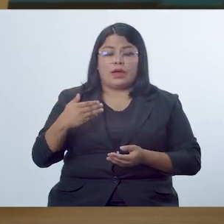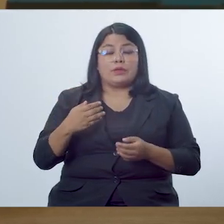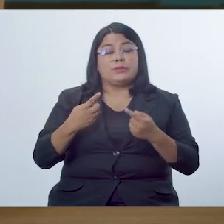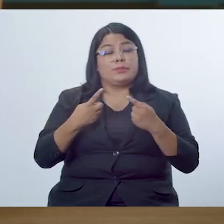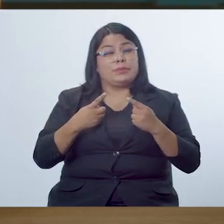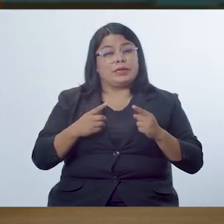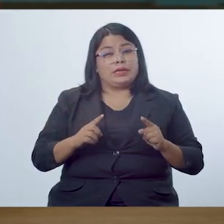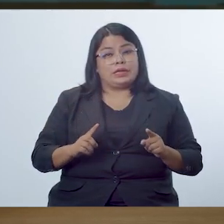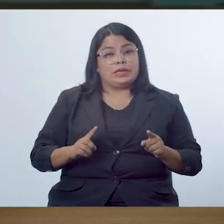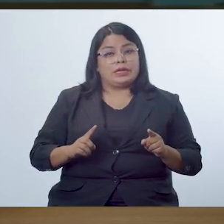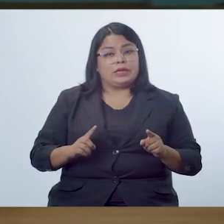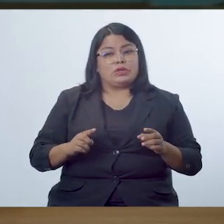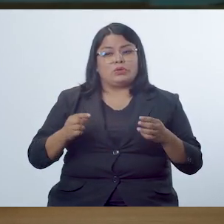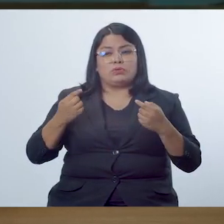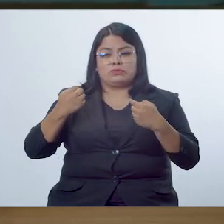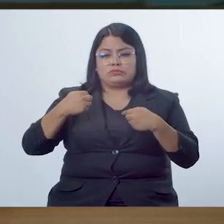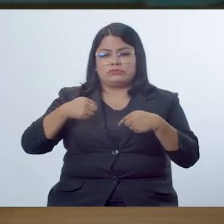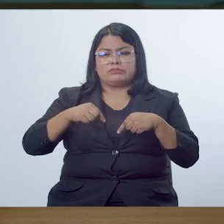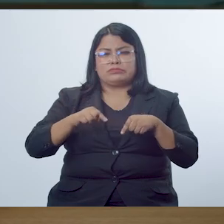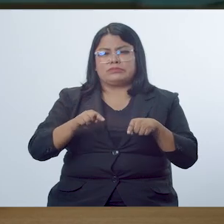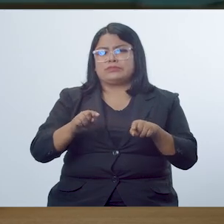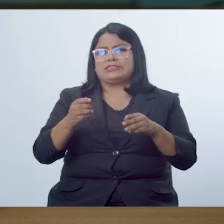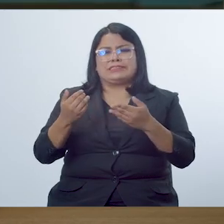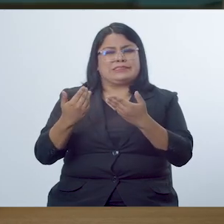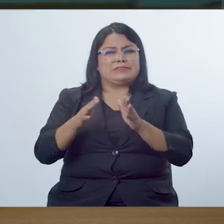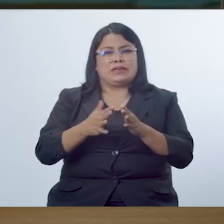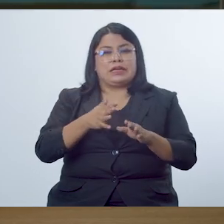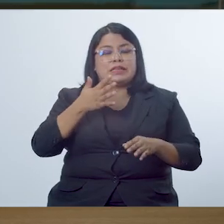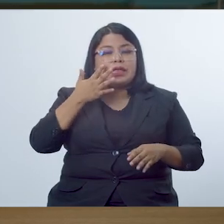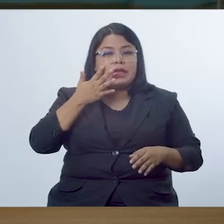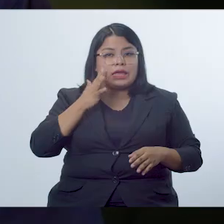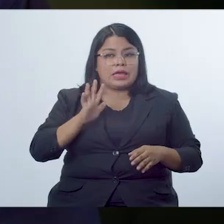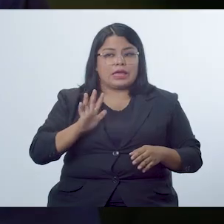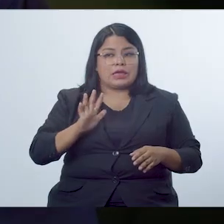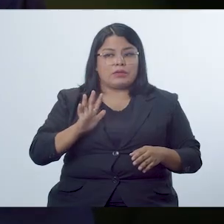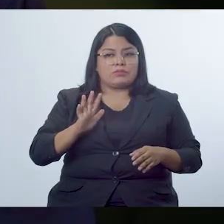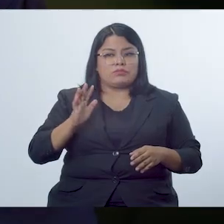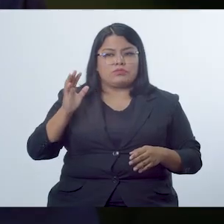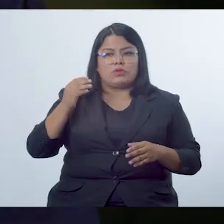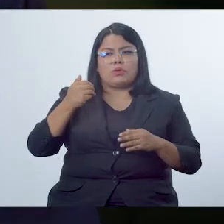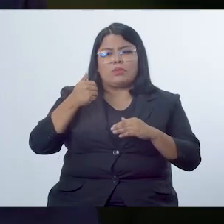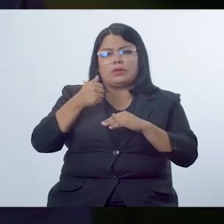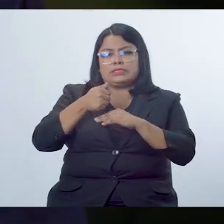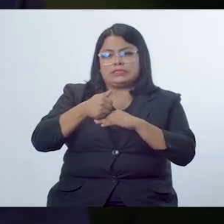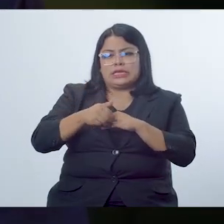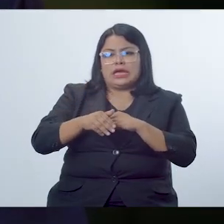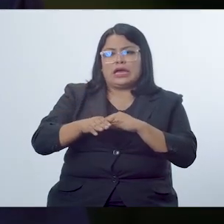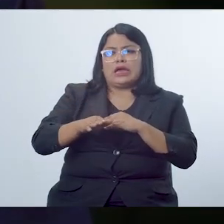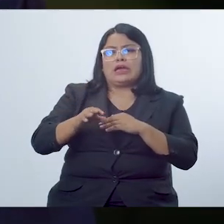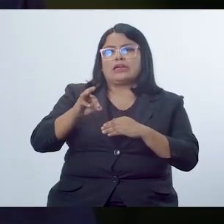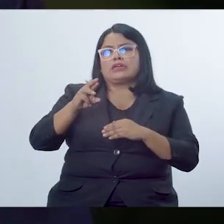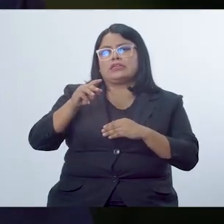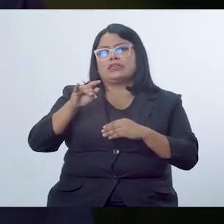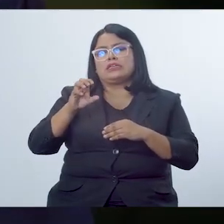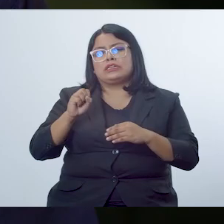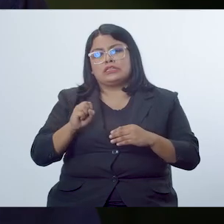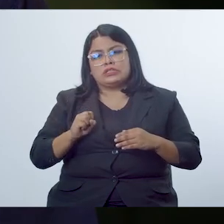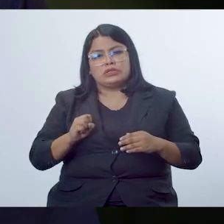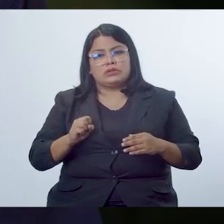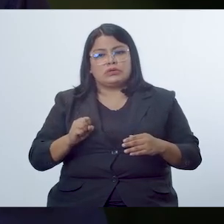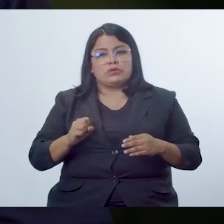año sin embargo va a transitar sobre varios por ejemplo comentarios críticos exposiciones orales